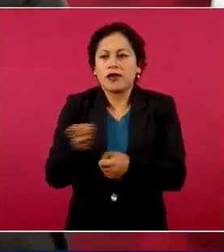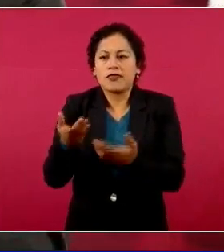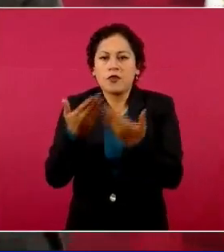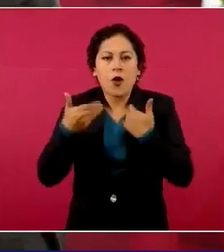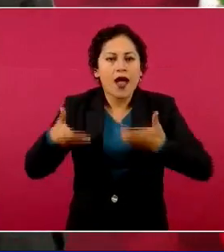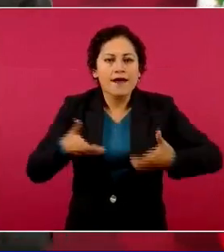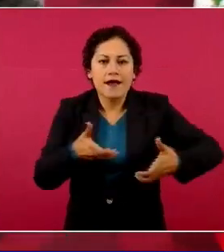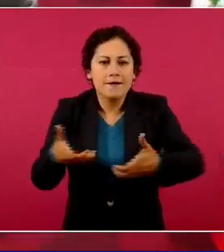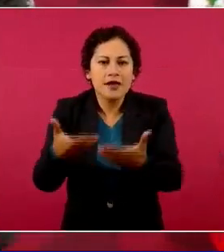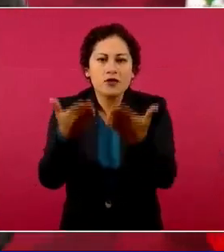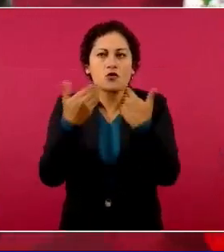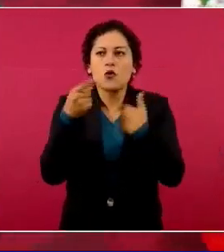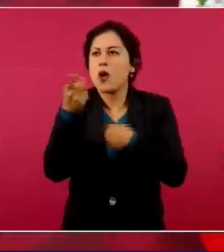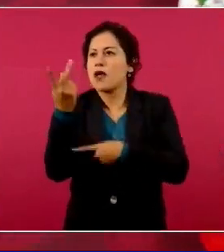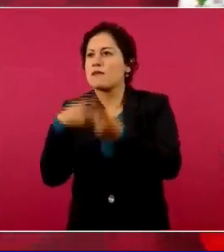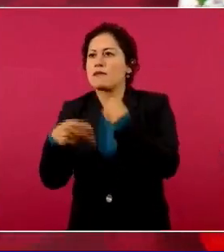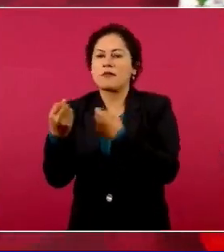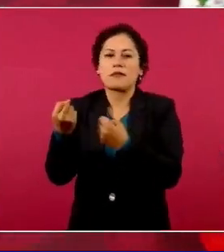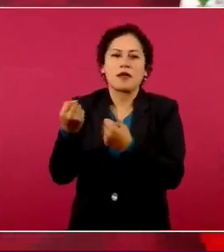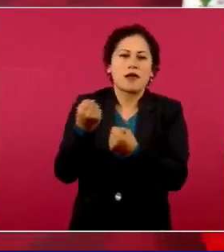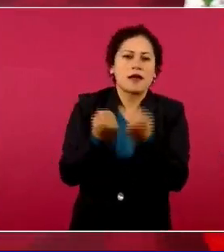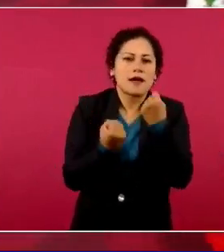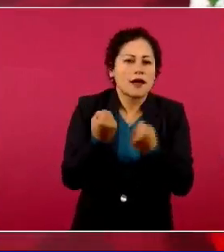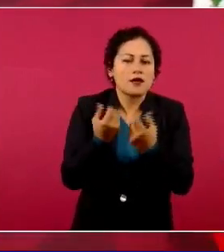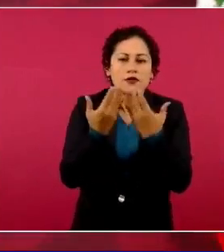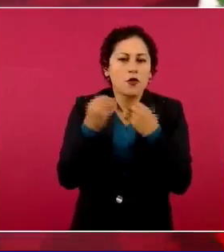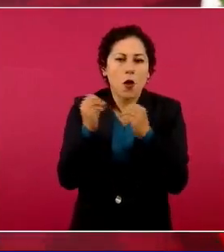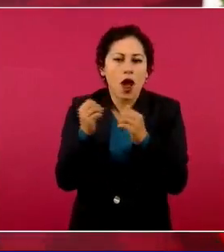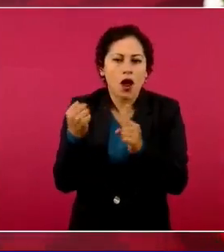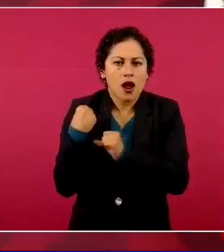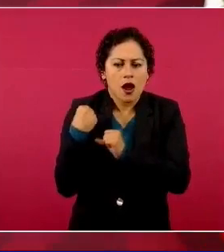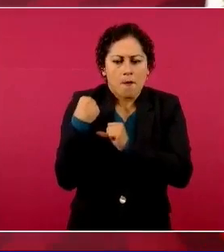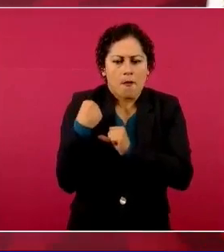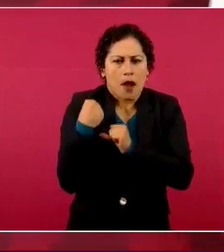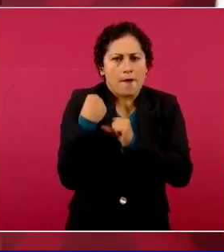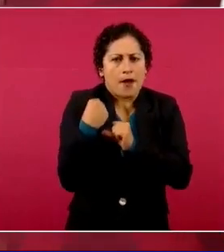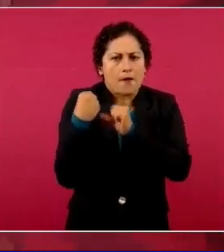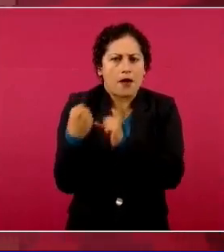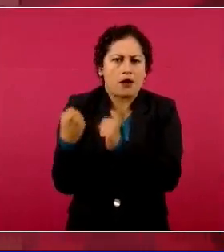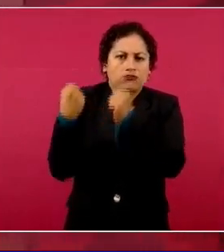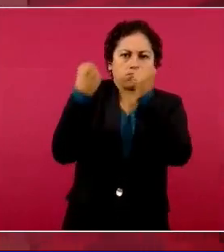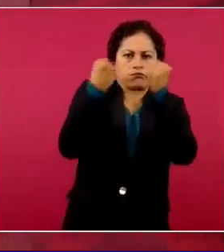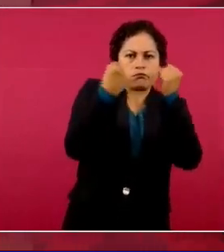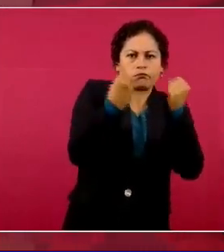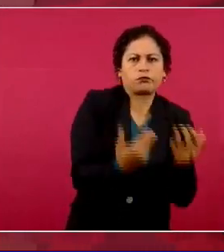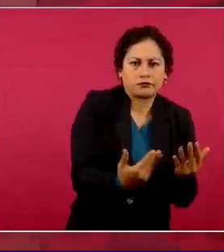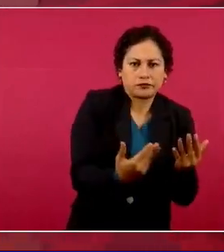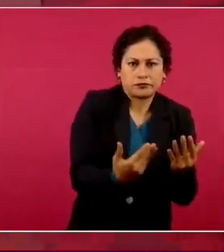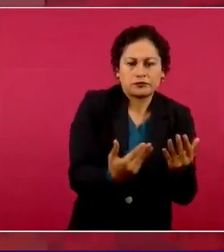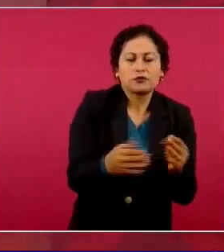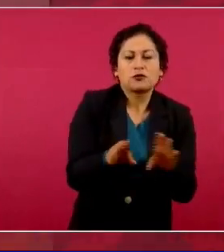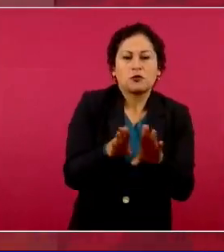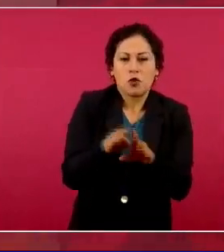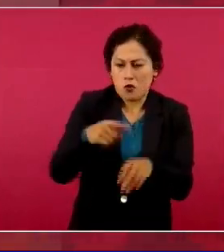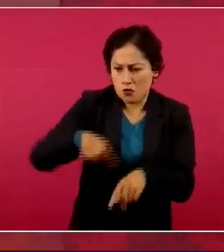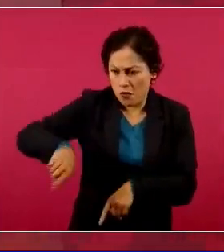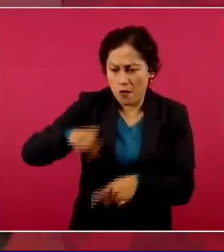llevan cargado y llega la gente a la hamaca a entregarle